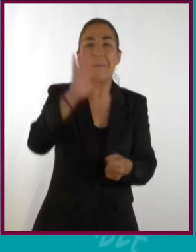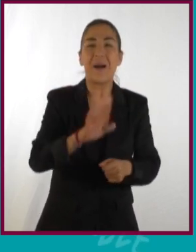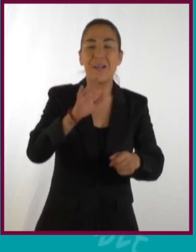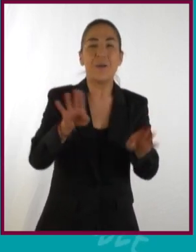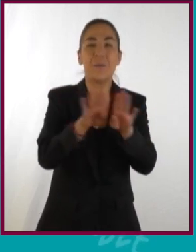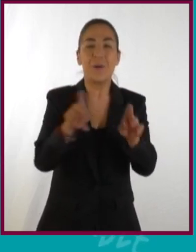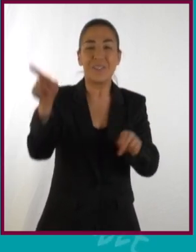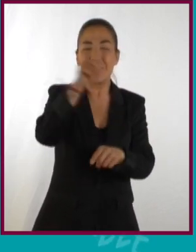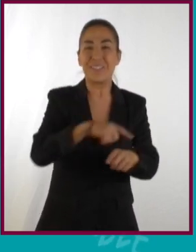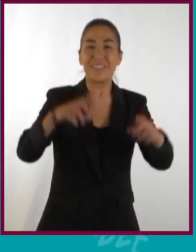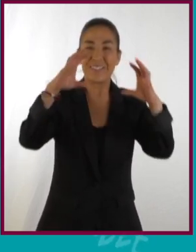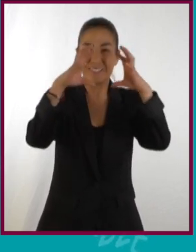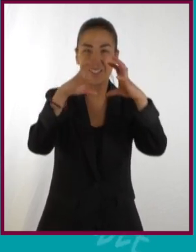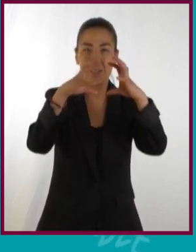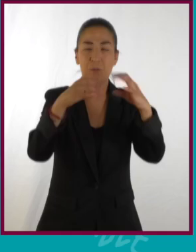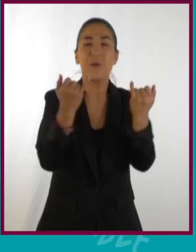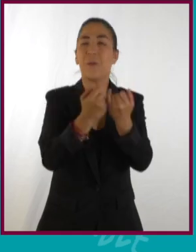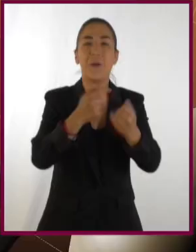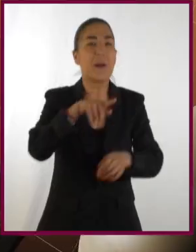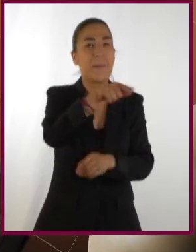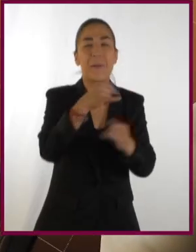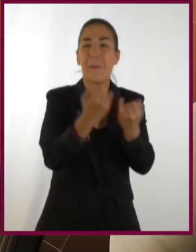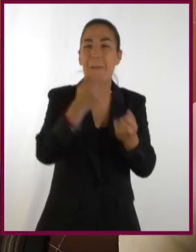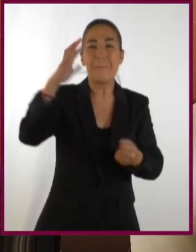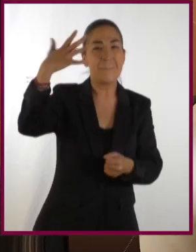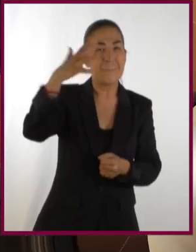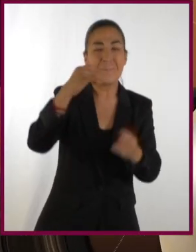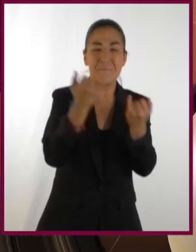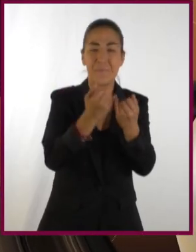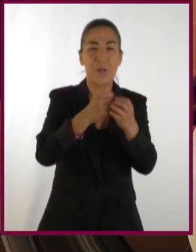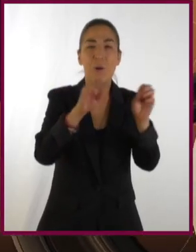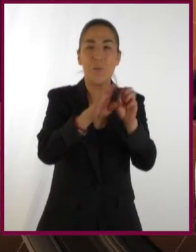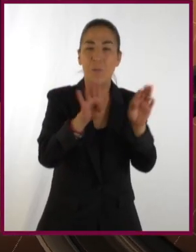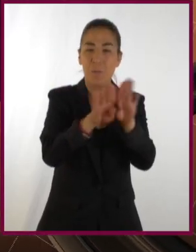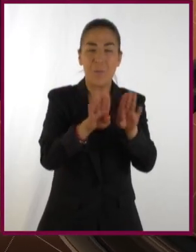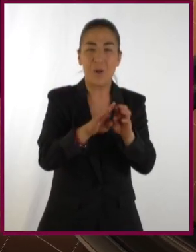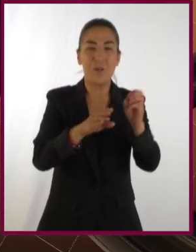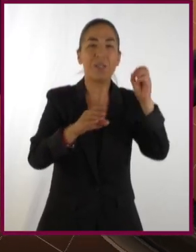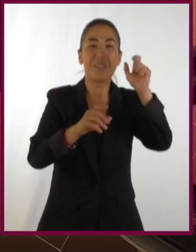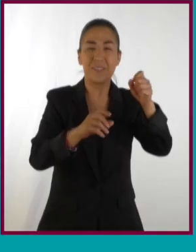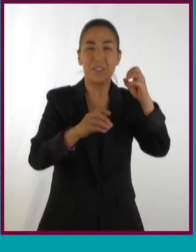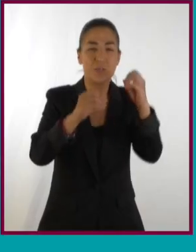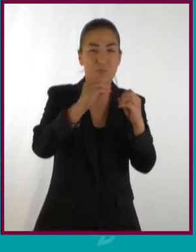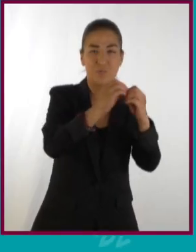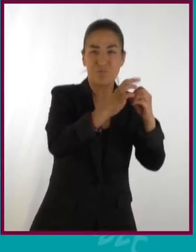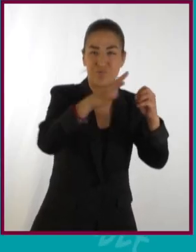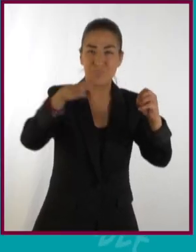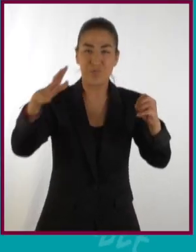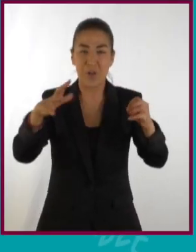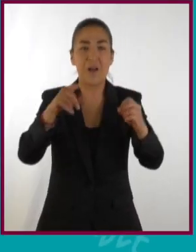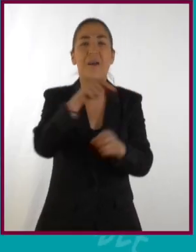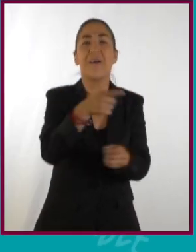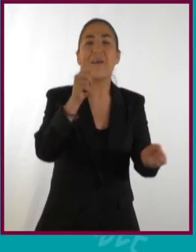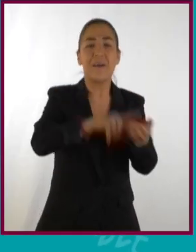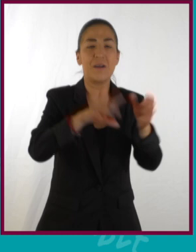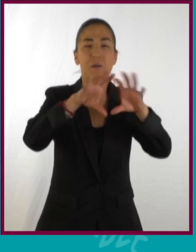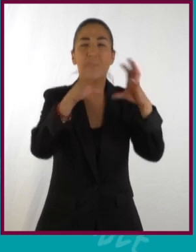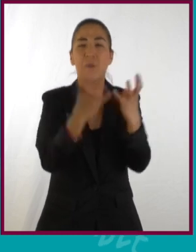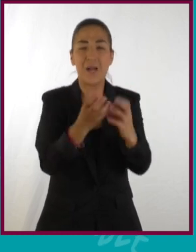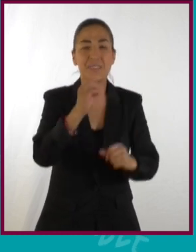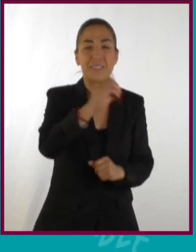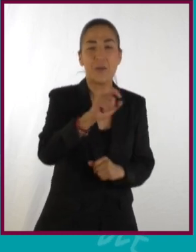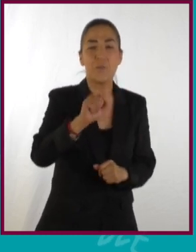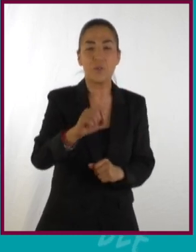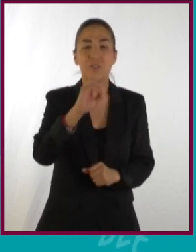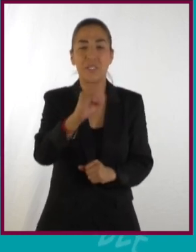elipse se parecerá más a un círculo, tal y como ocurre en la órbita de los planetas. Por ejemplo, la excentricidad